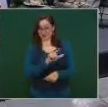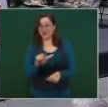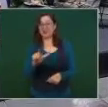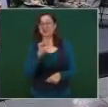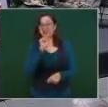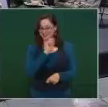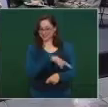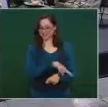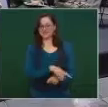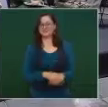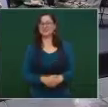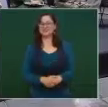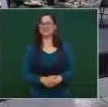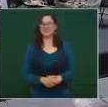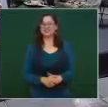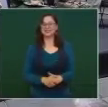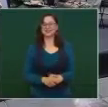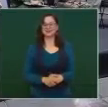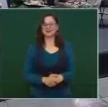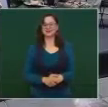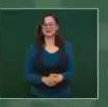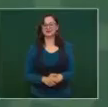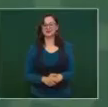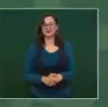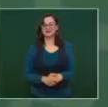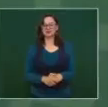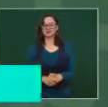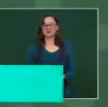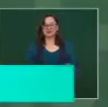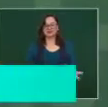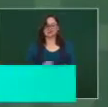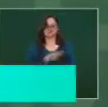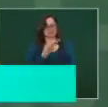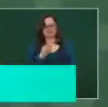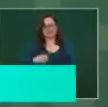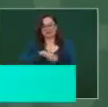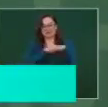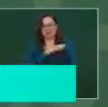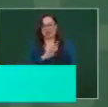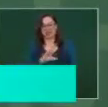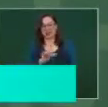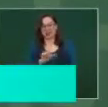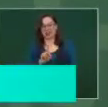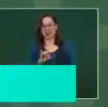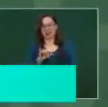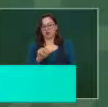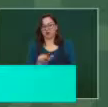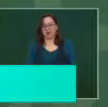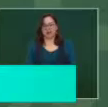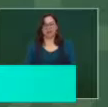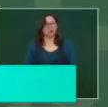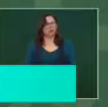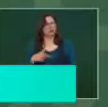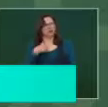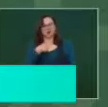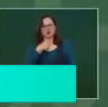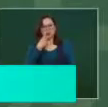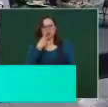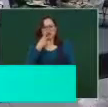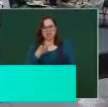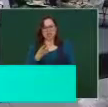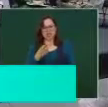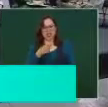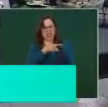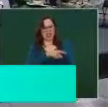secretario de Gobernación, Adán Augusto López Hernández. Yo no sé dónde dije que ella no